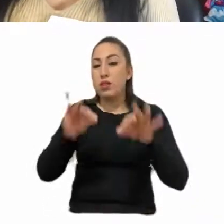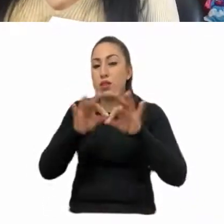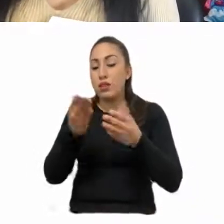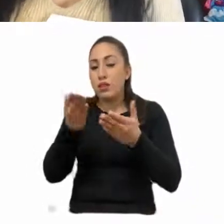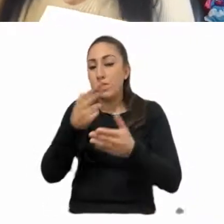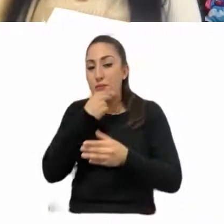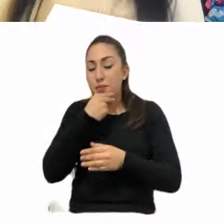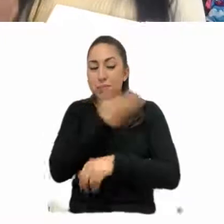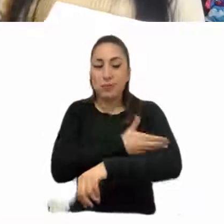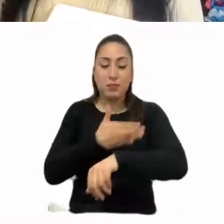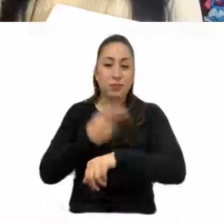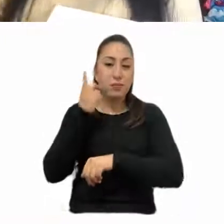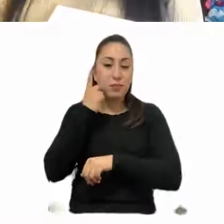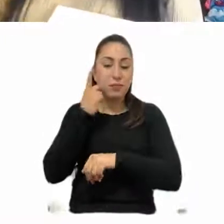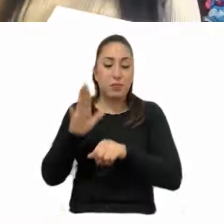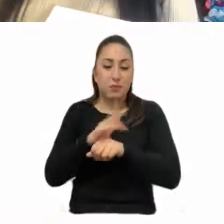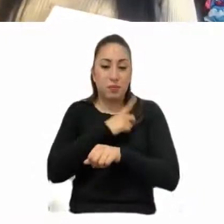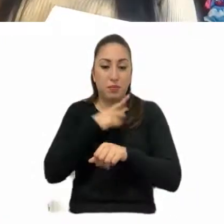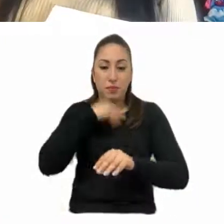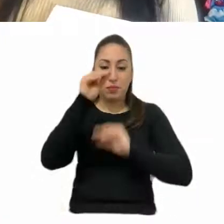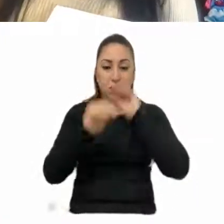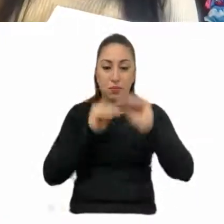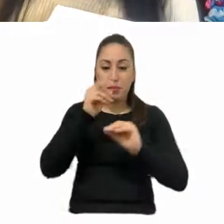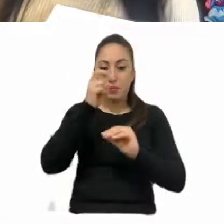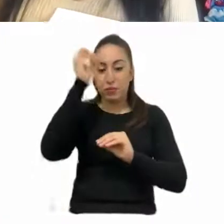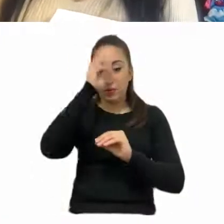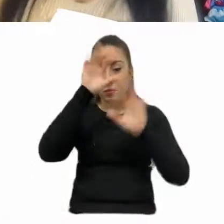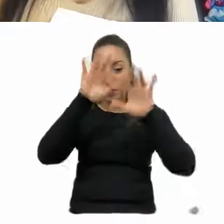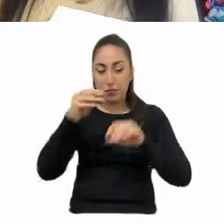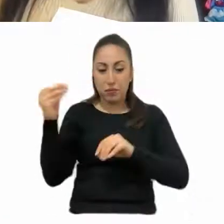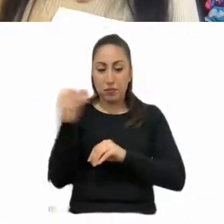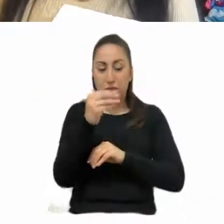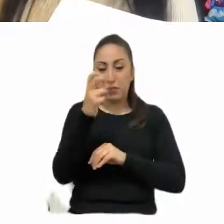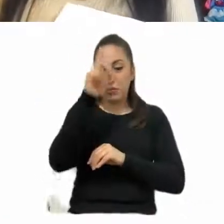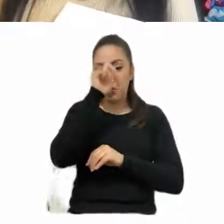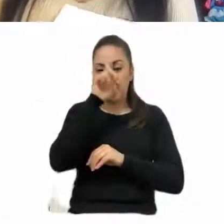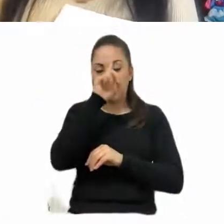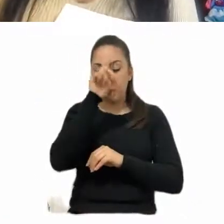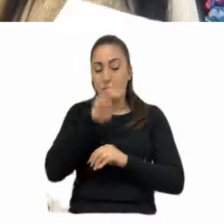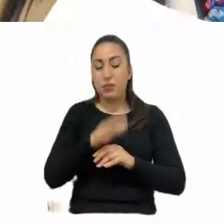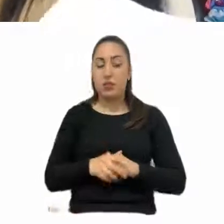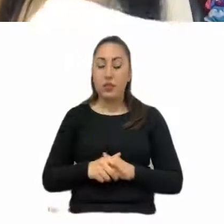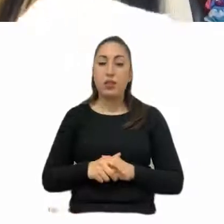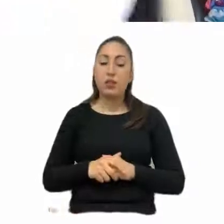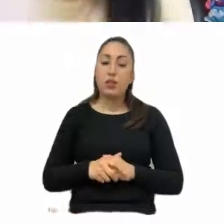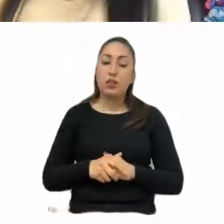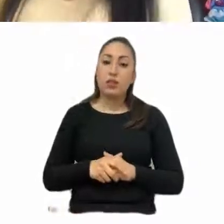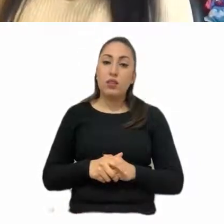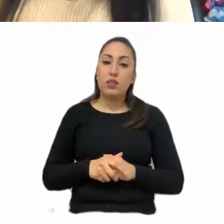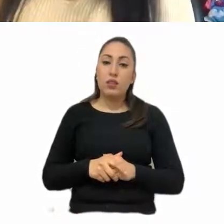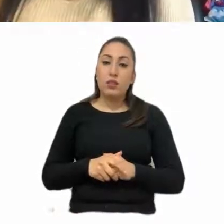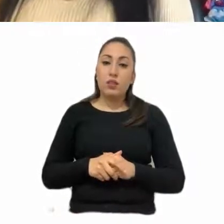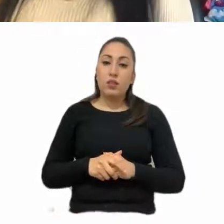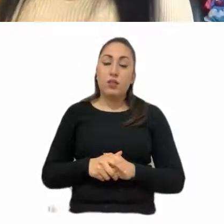que hagamos esta opinión con esta, con esa recomendación. Y, y con el tema que ahorita